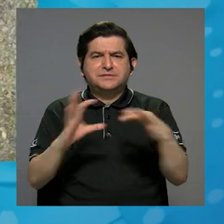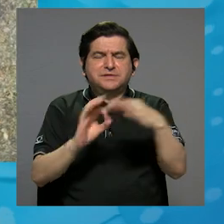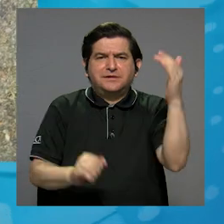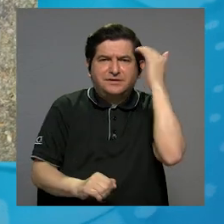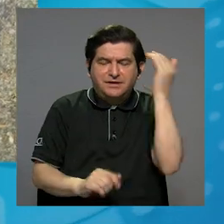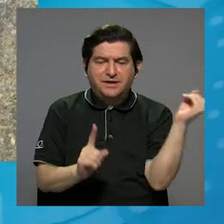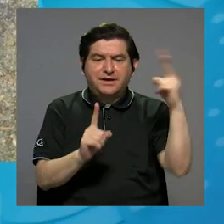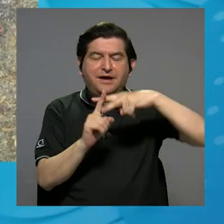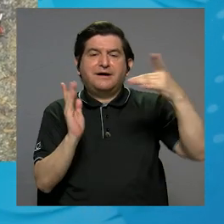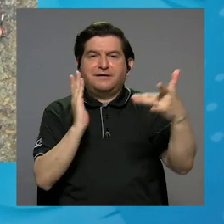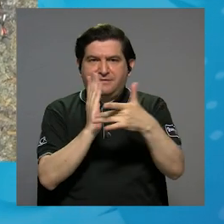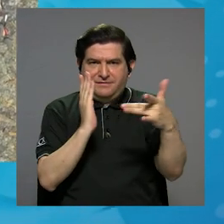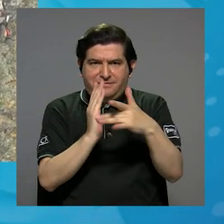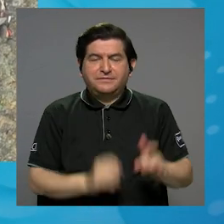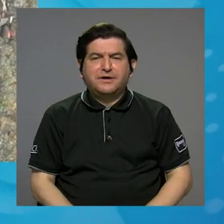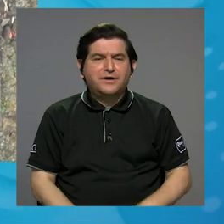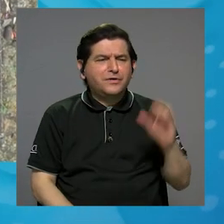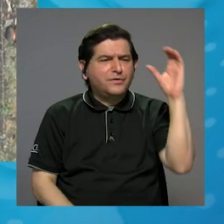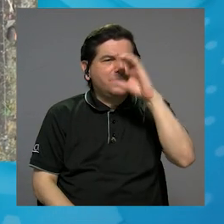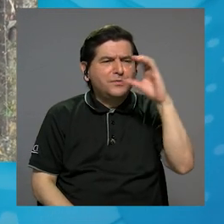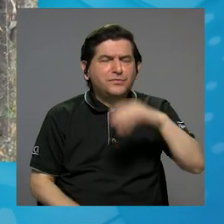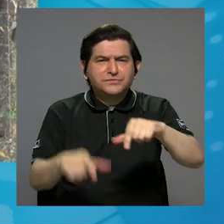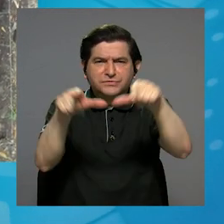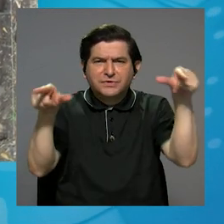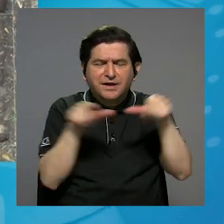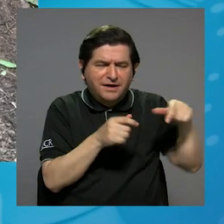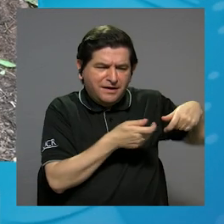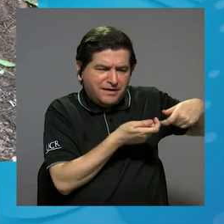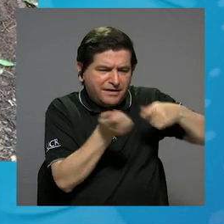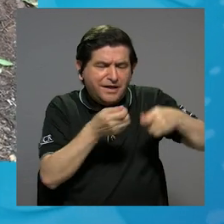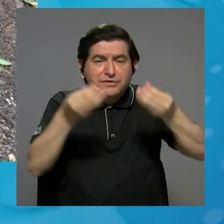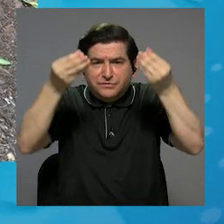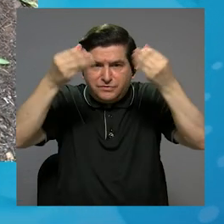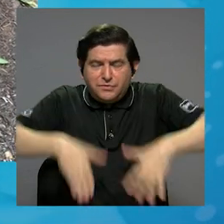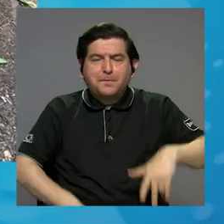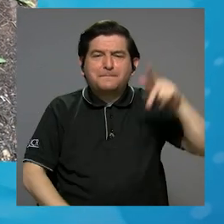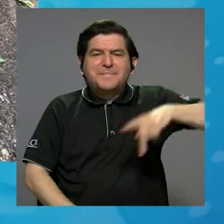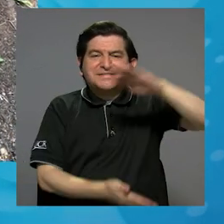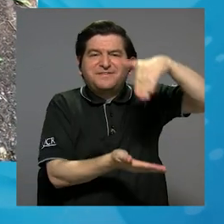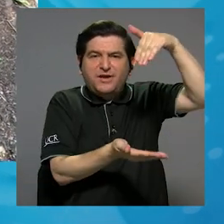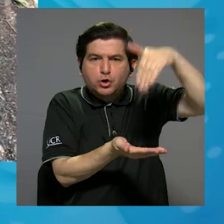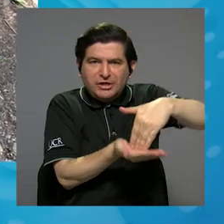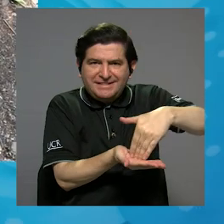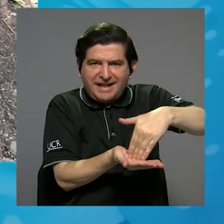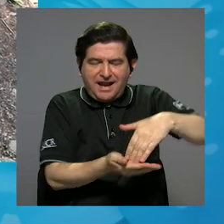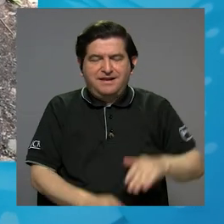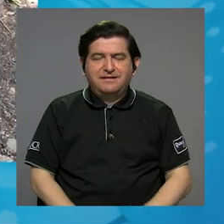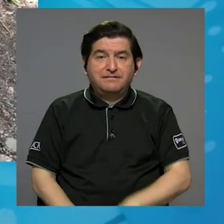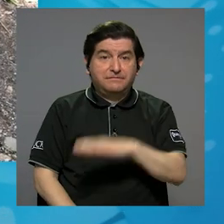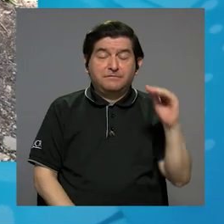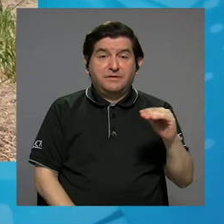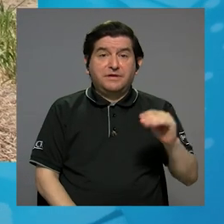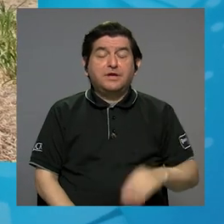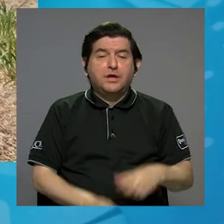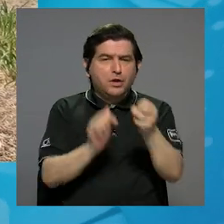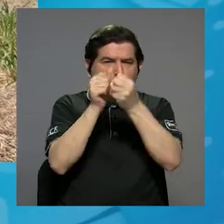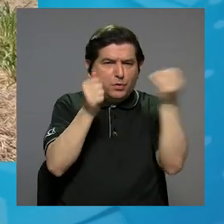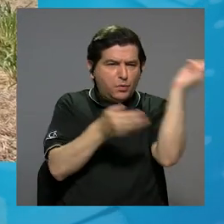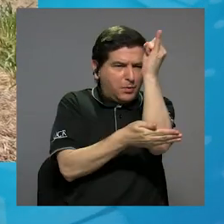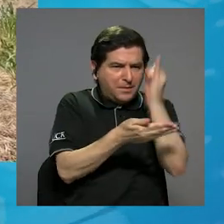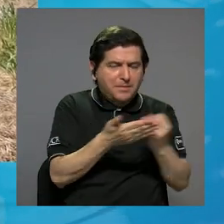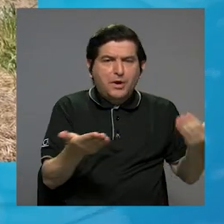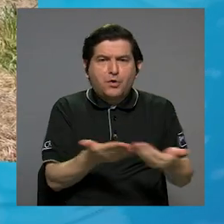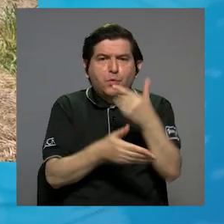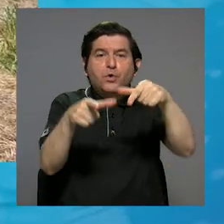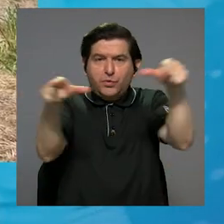para aplicar esta tecnología en la búsqueda de un sitio arqueológico perdido en el Pacífico Central, y así lograr un mapeo